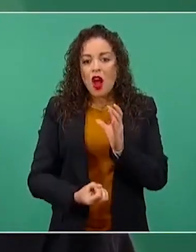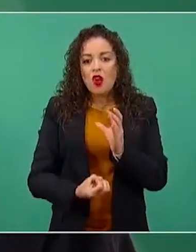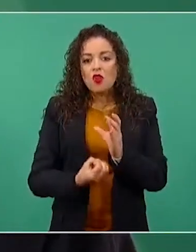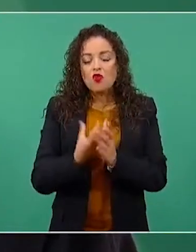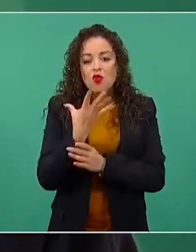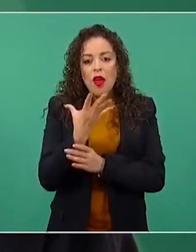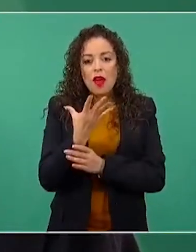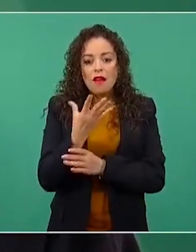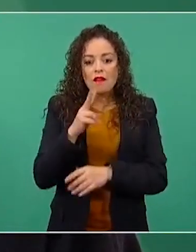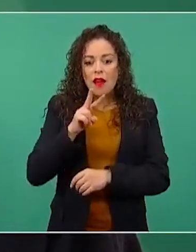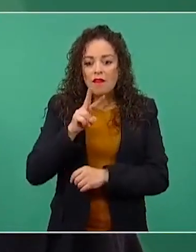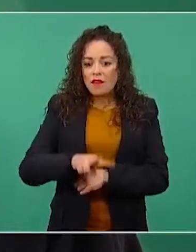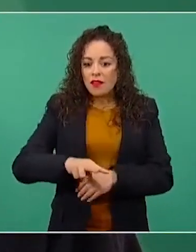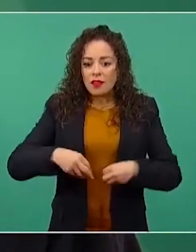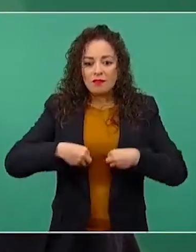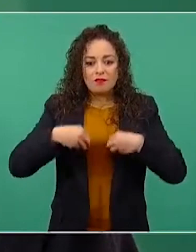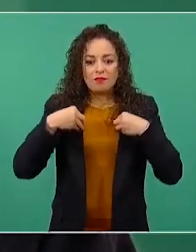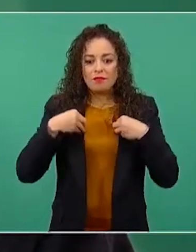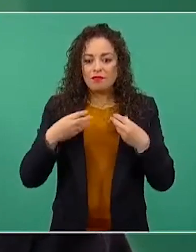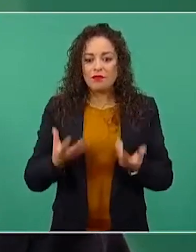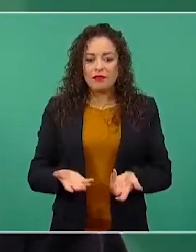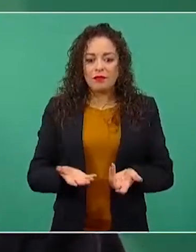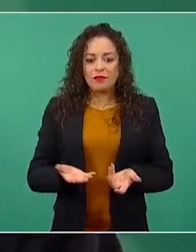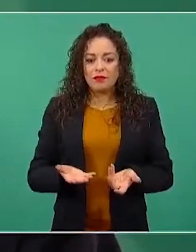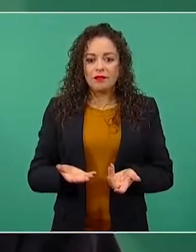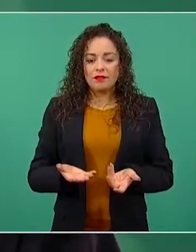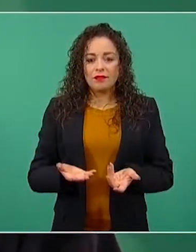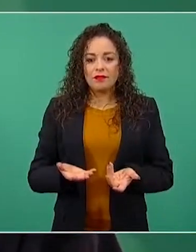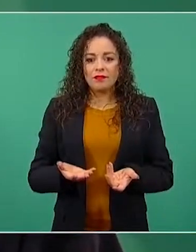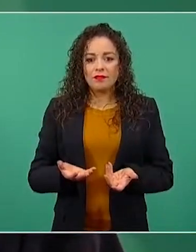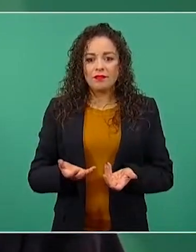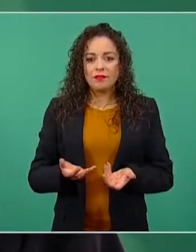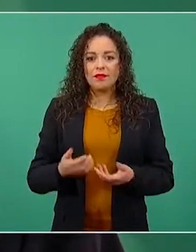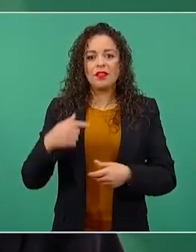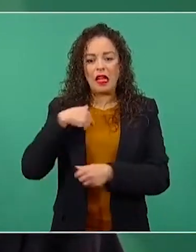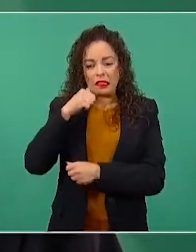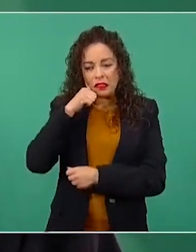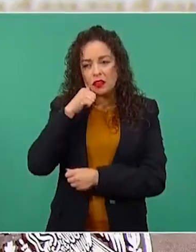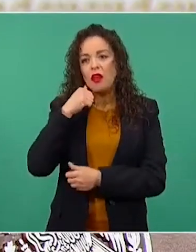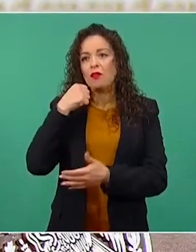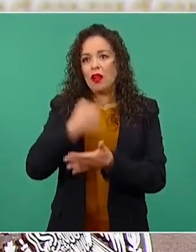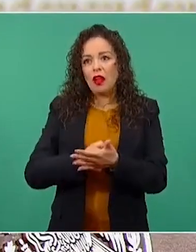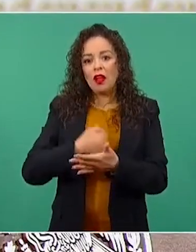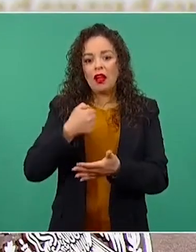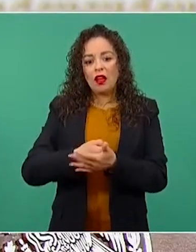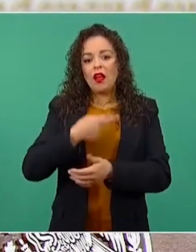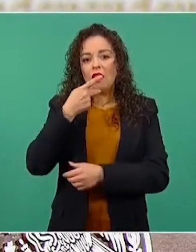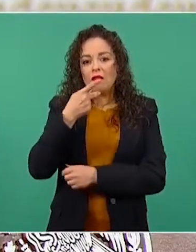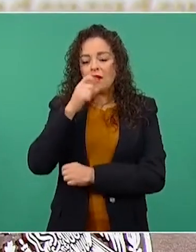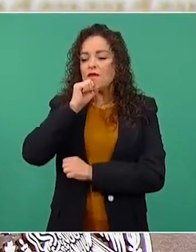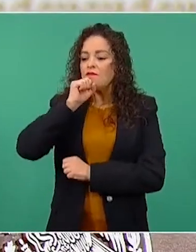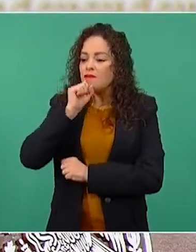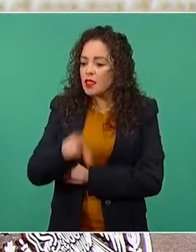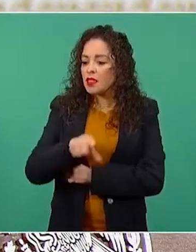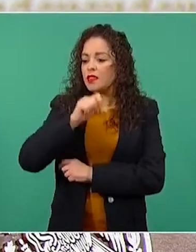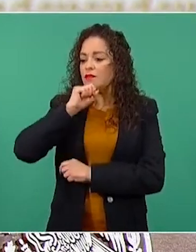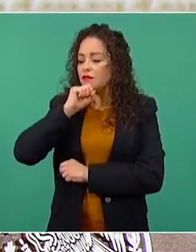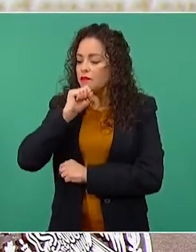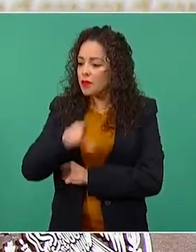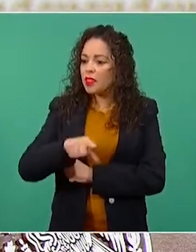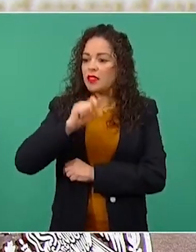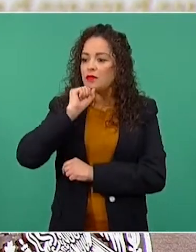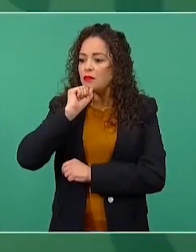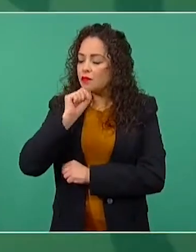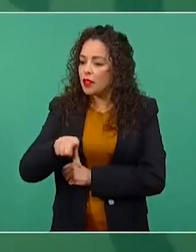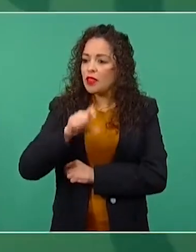parezco disco rayado de la frase bíblica de que no se puede poner